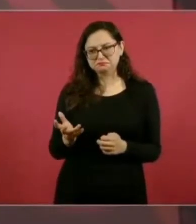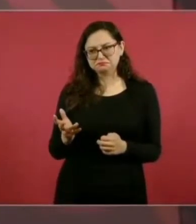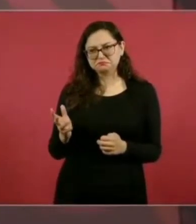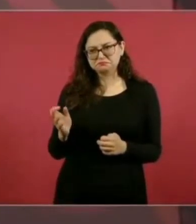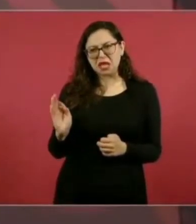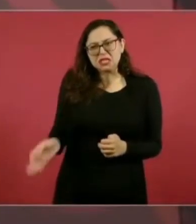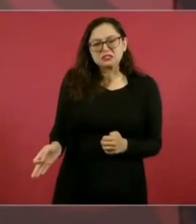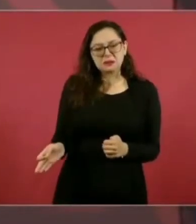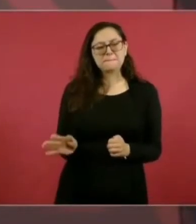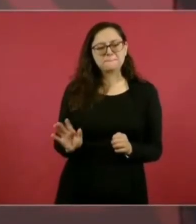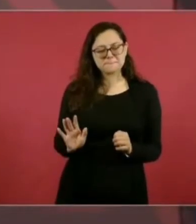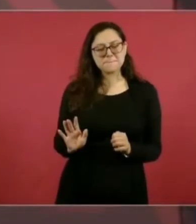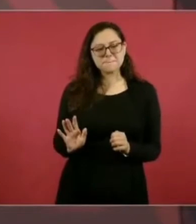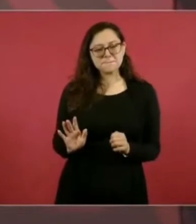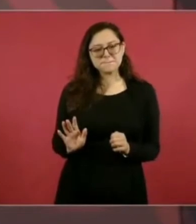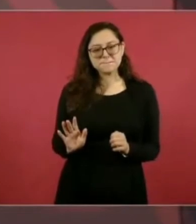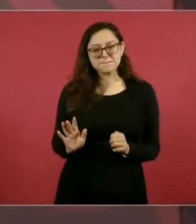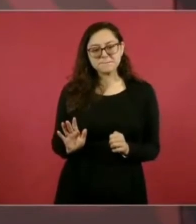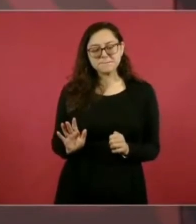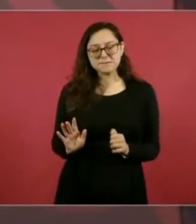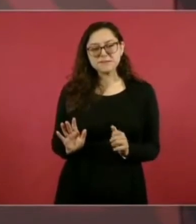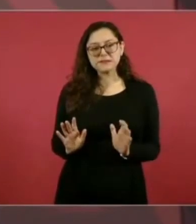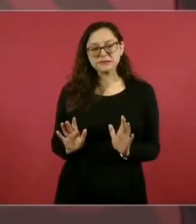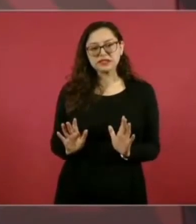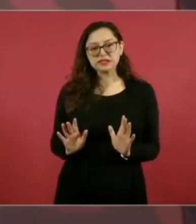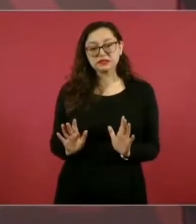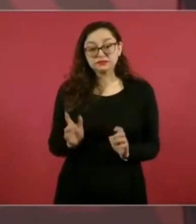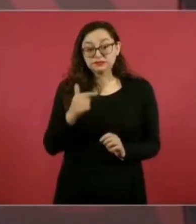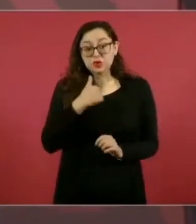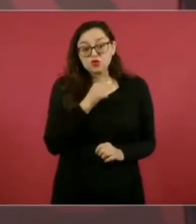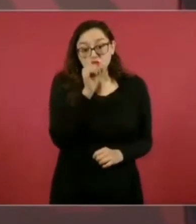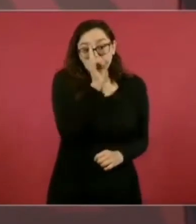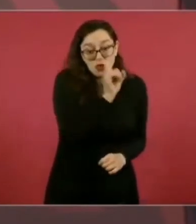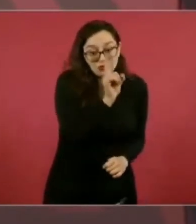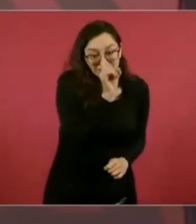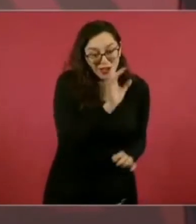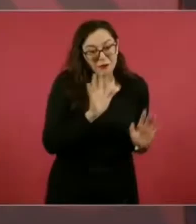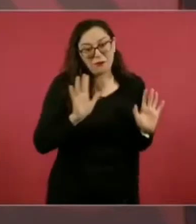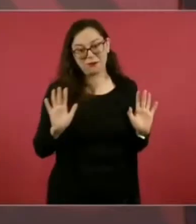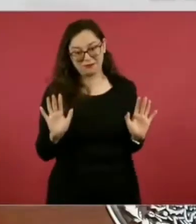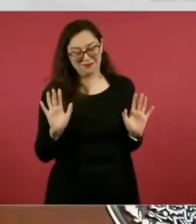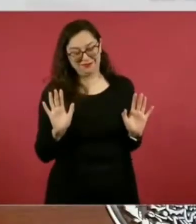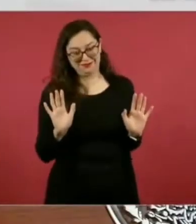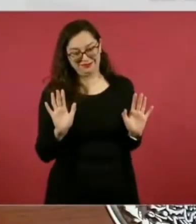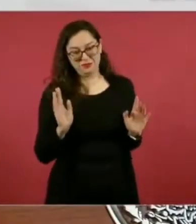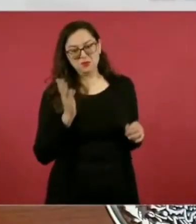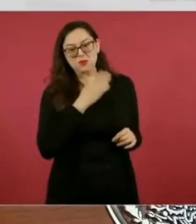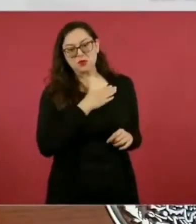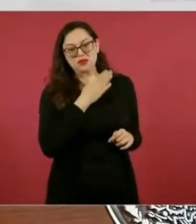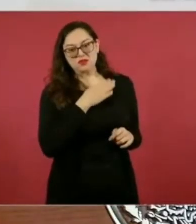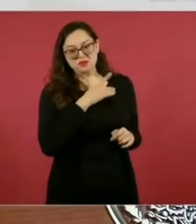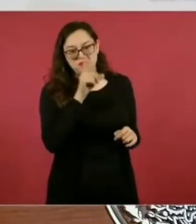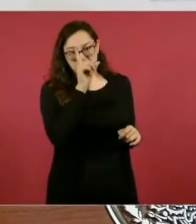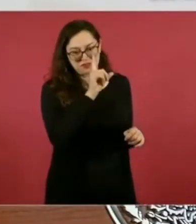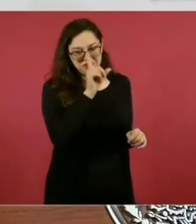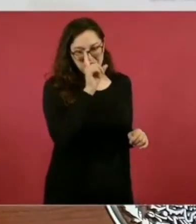fue con muy buenas intenciones, de buena fe y otros